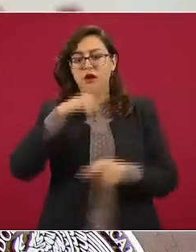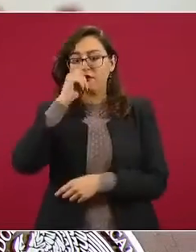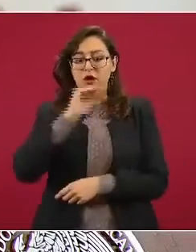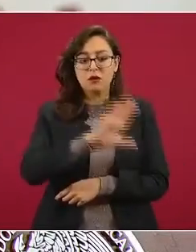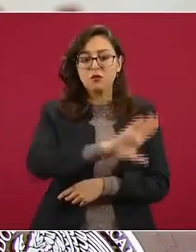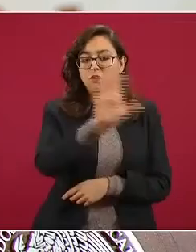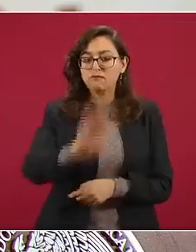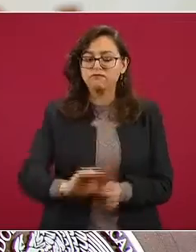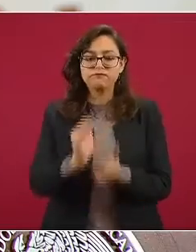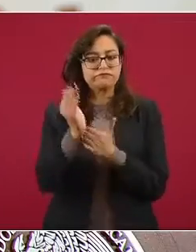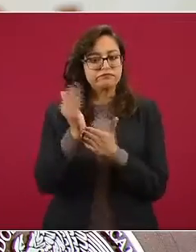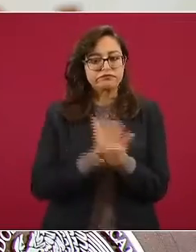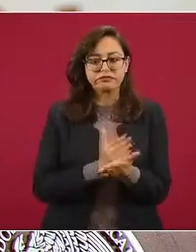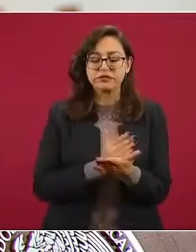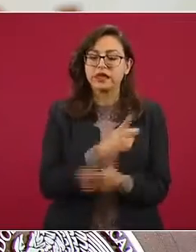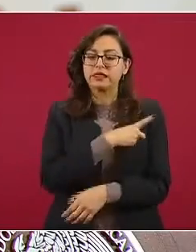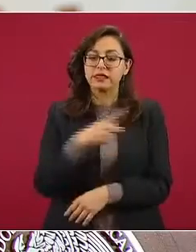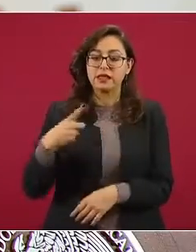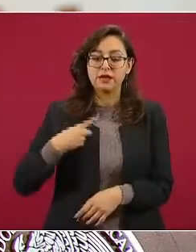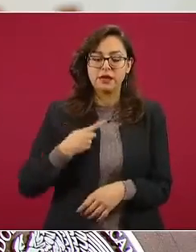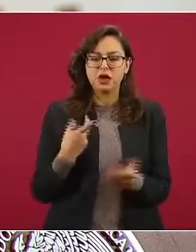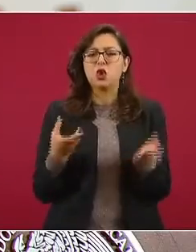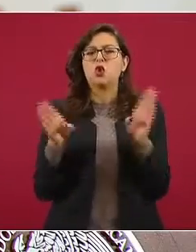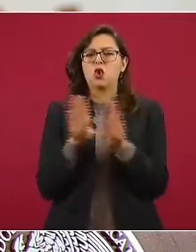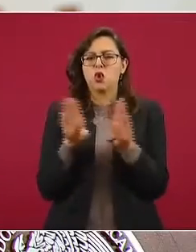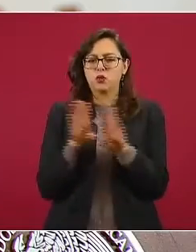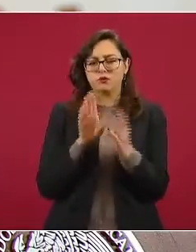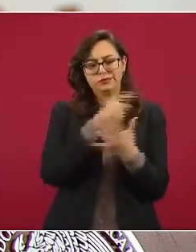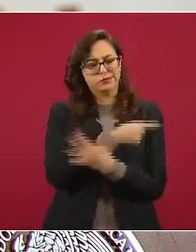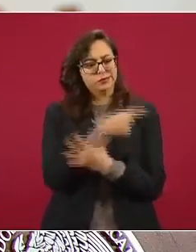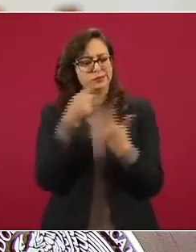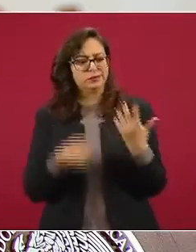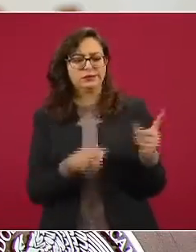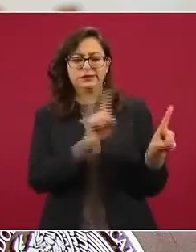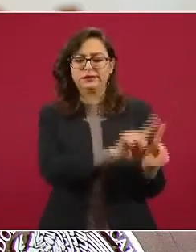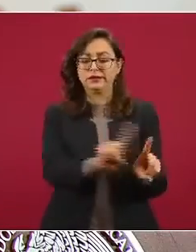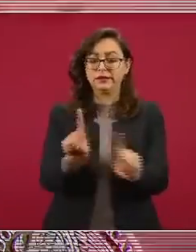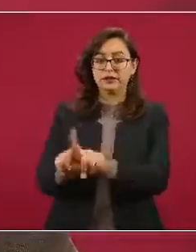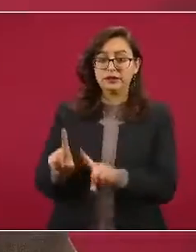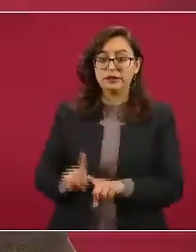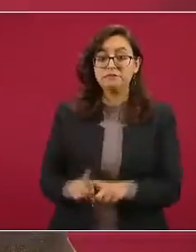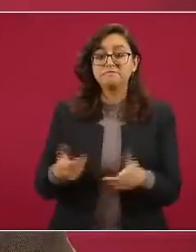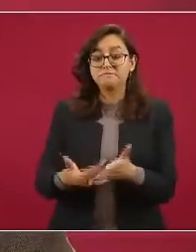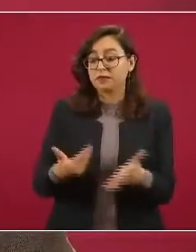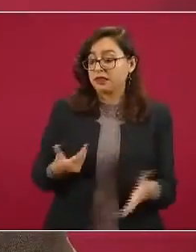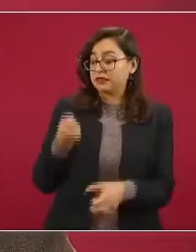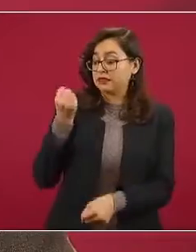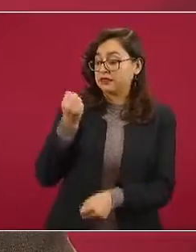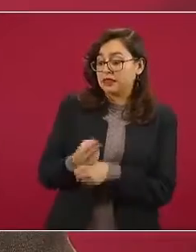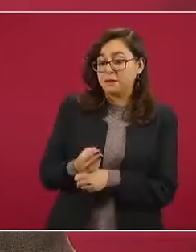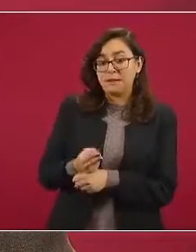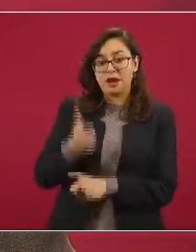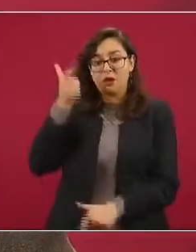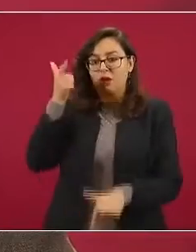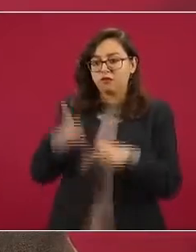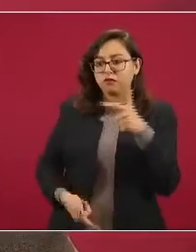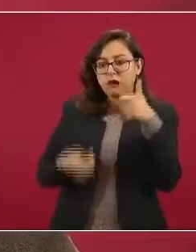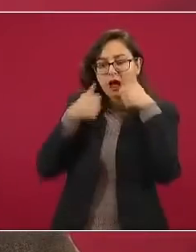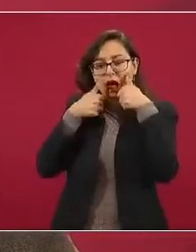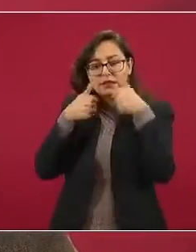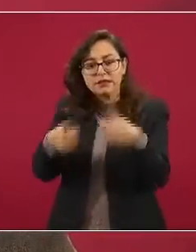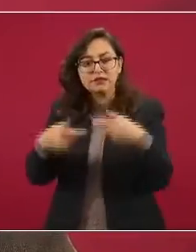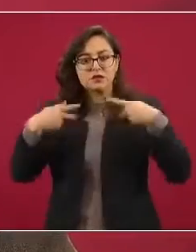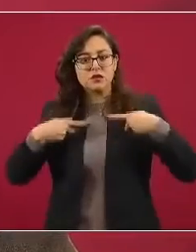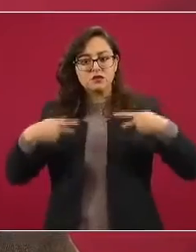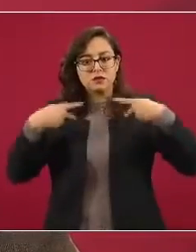prevención, en la atención primaria a la salud, para prevenir los contagios a nivel de